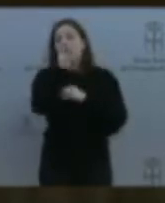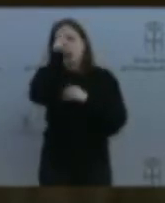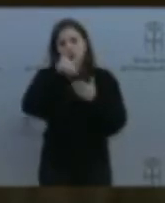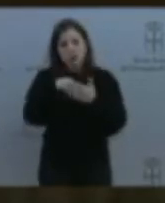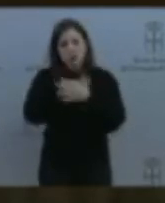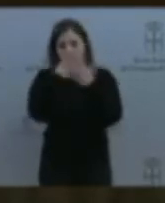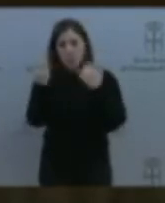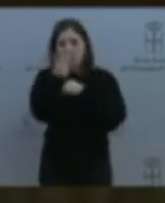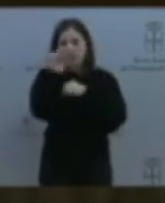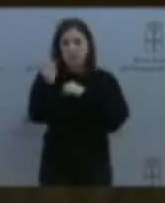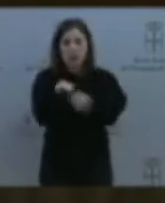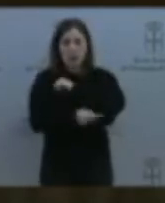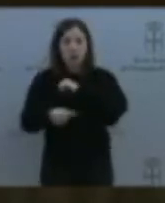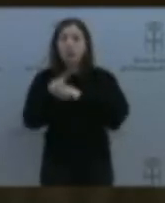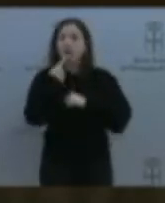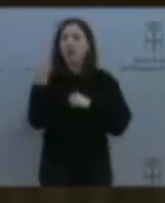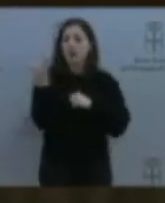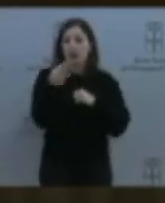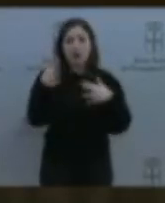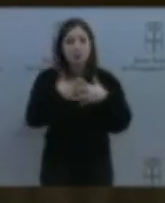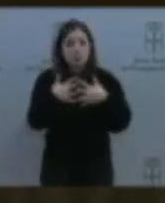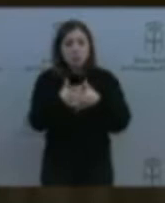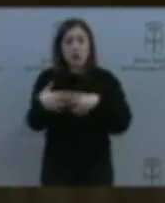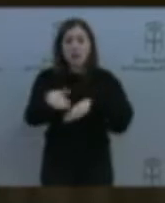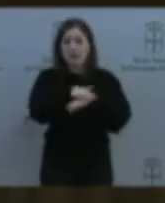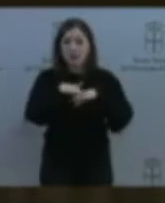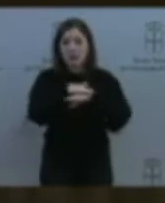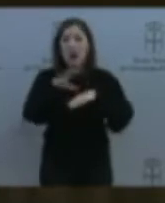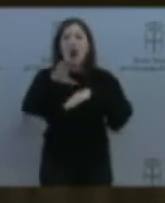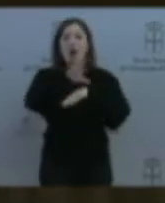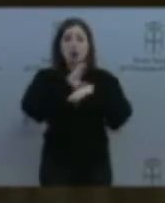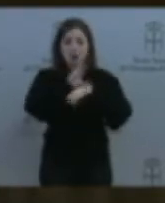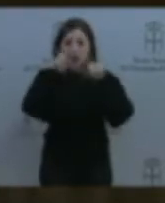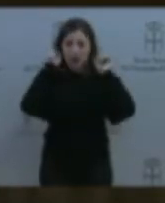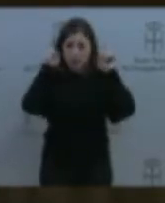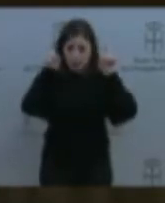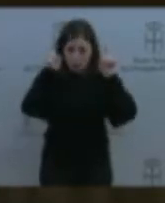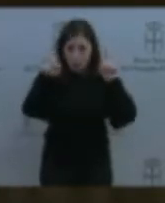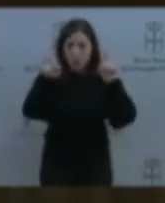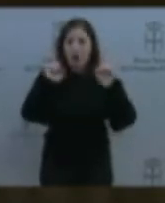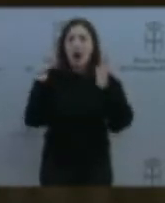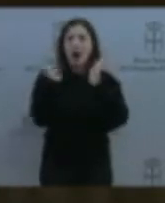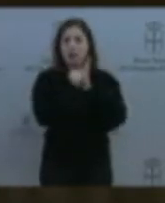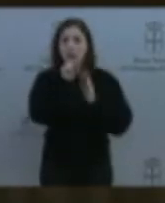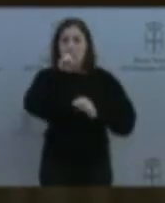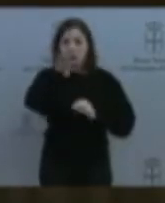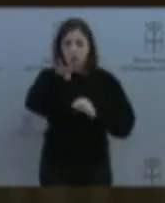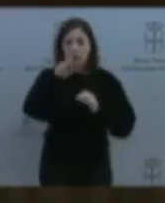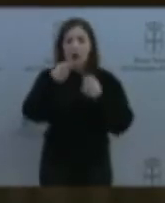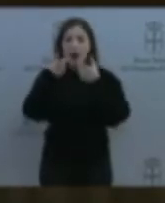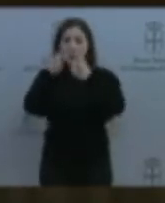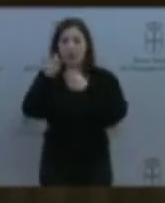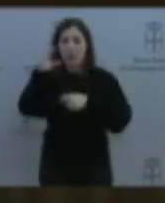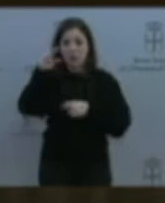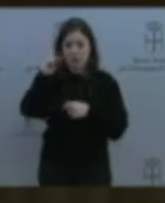estructura orgánica básica de la Consejería de Educación, en el PSOE, artículo 14, apartado D. En el ejercicio de las funciones mentales